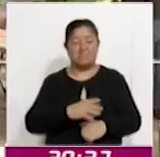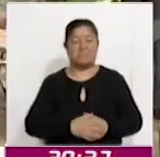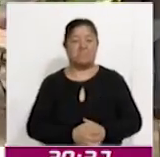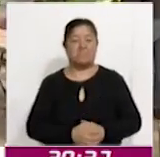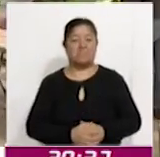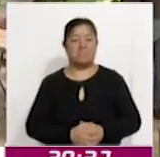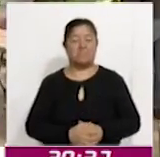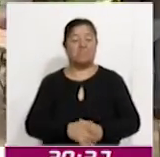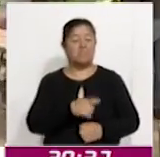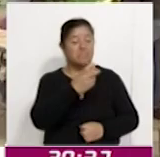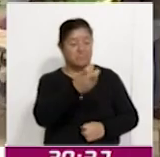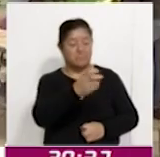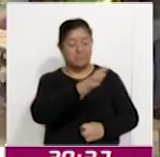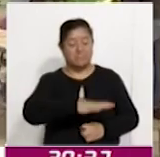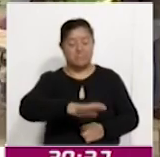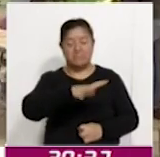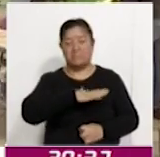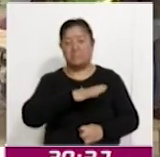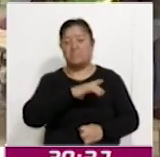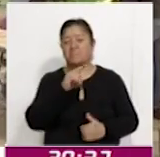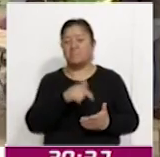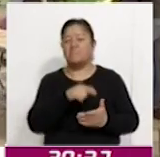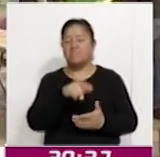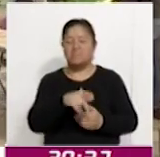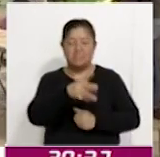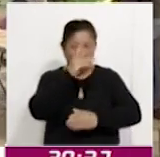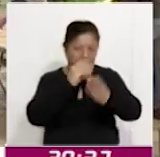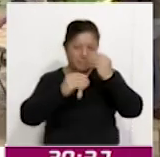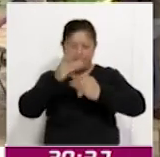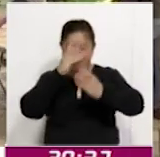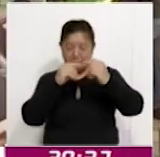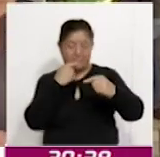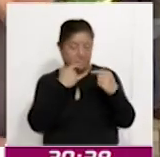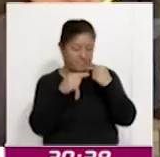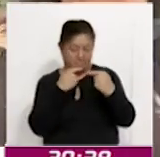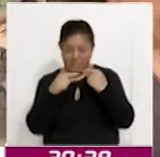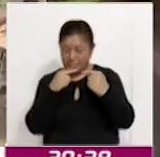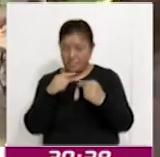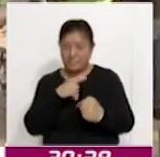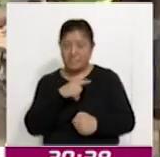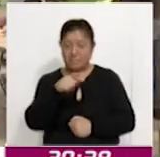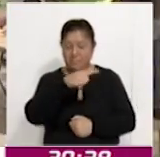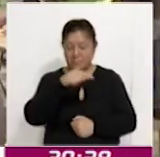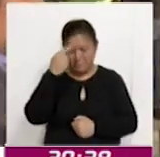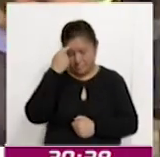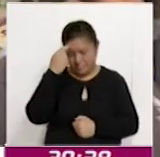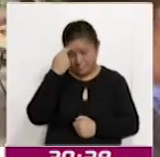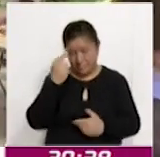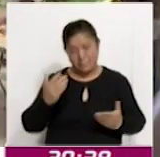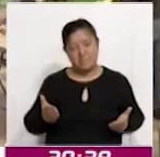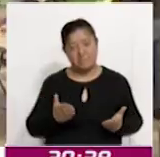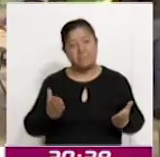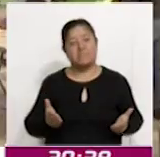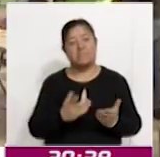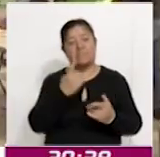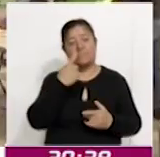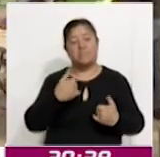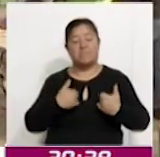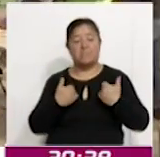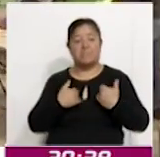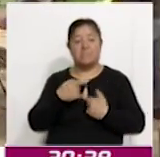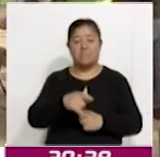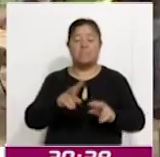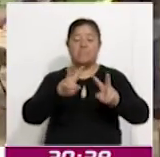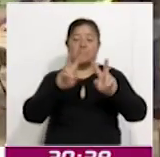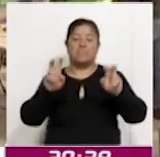climática es un espacio de aprendizaje, diálogo y sobre todo de impulsar la conciencia para la acción de las juventudes en temas